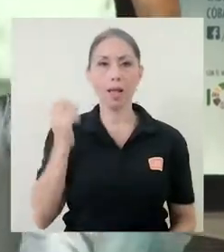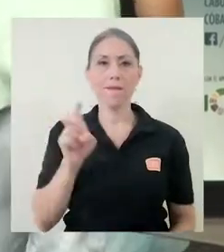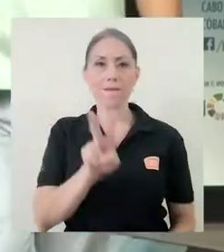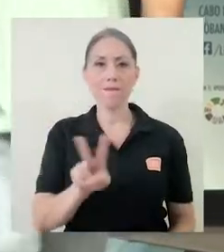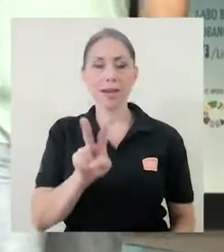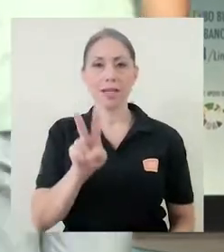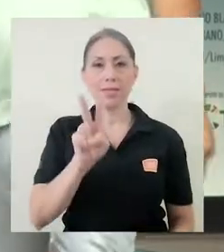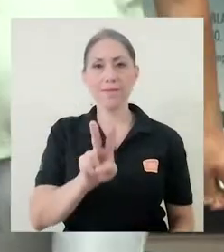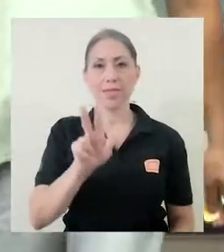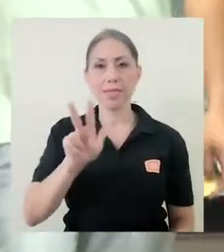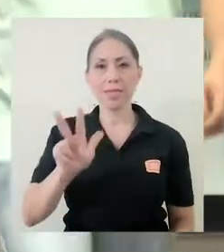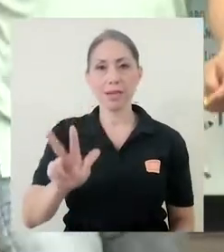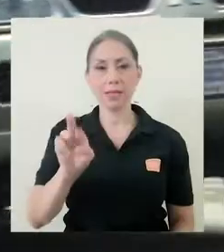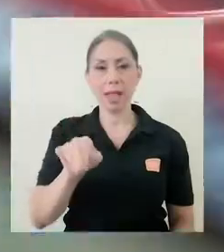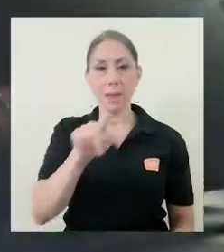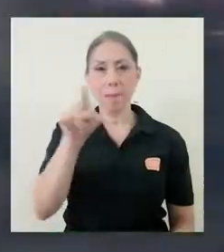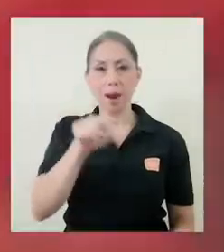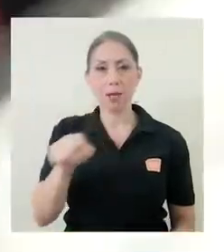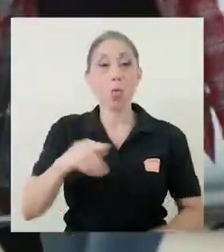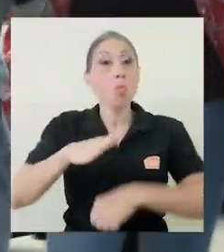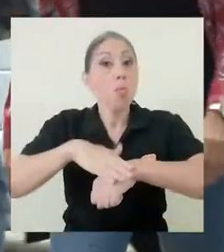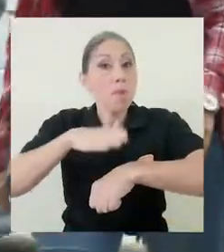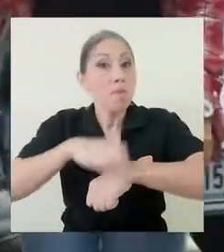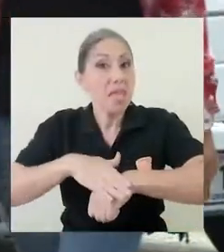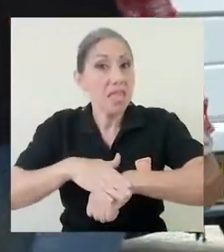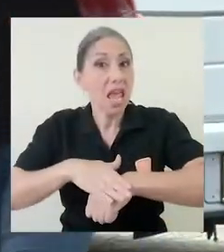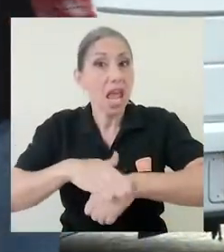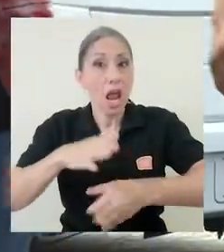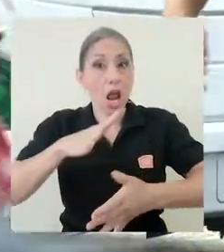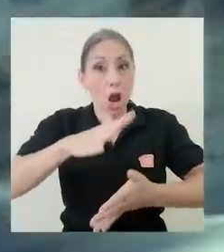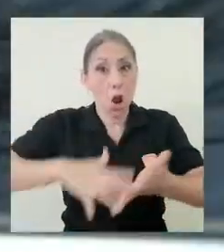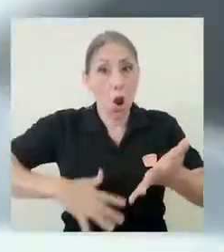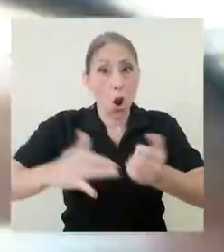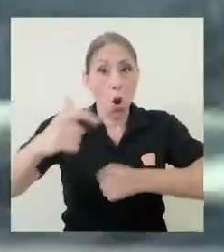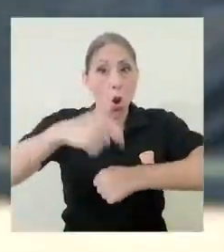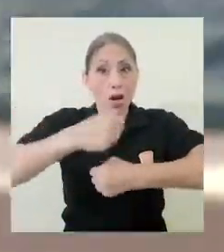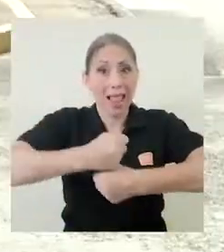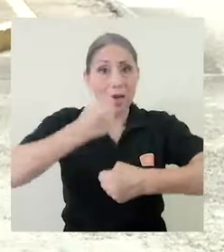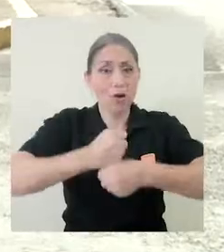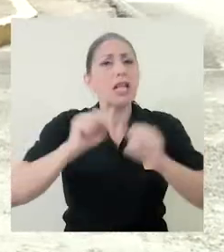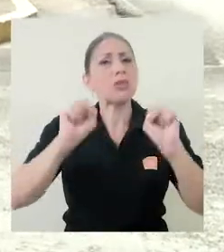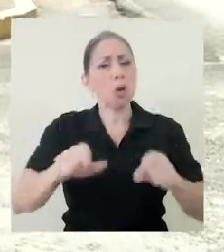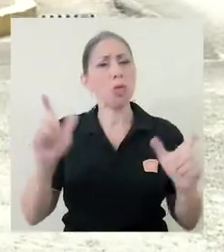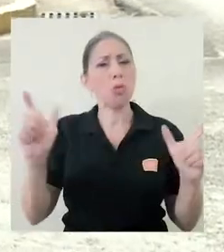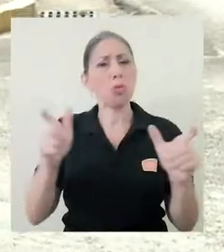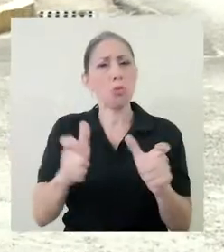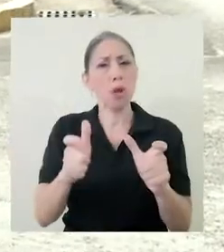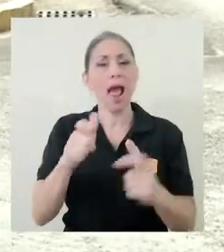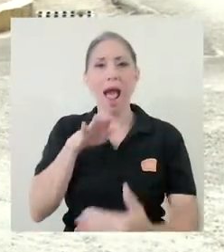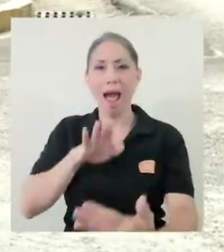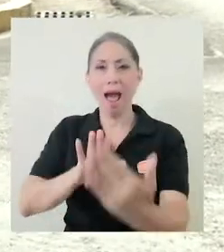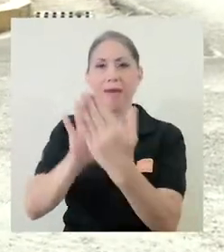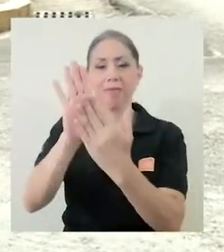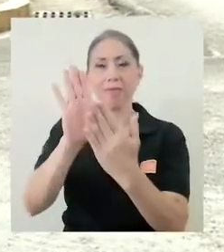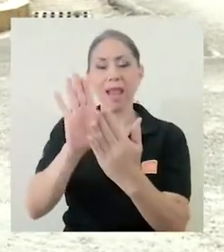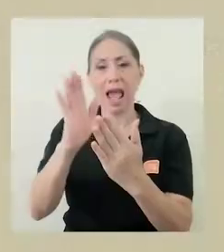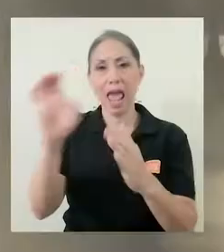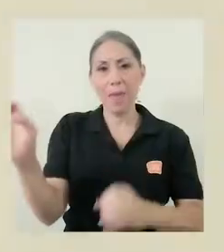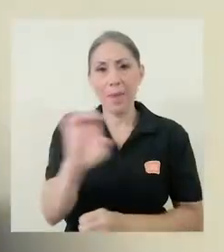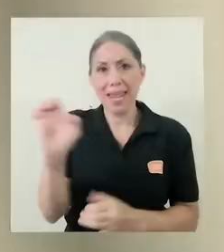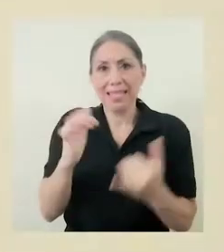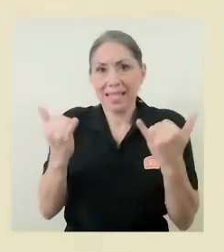viernes 23 de marzo y que permite la reducción de jornadas laborales ante la emergencia que vive el país.